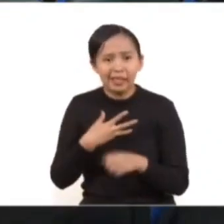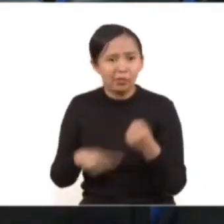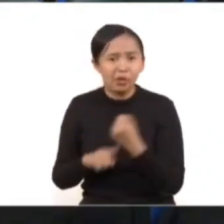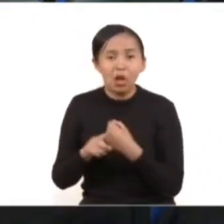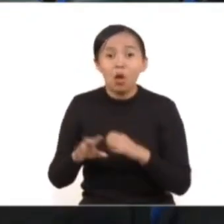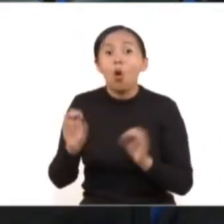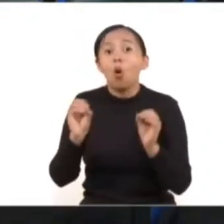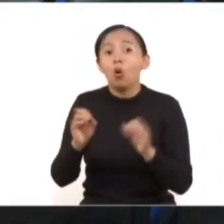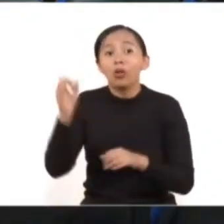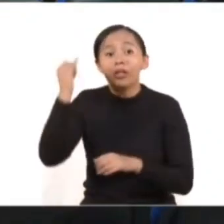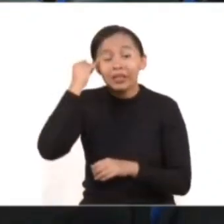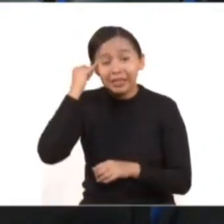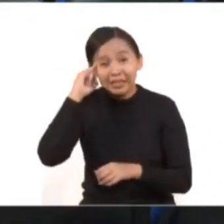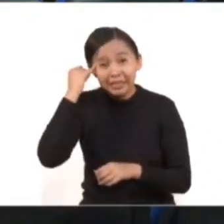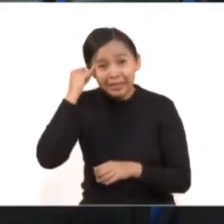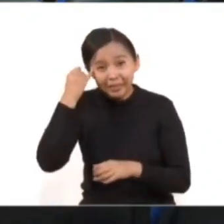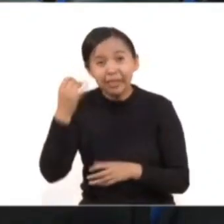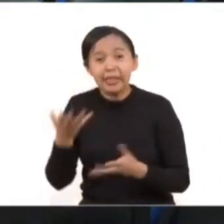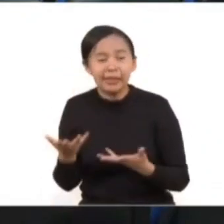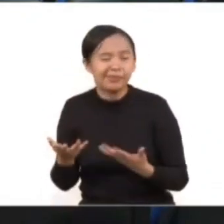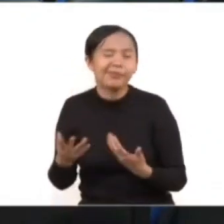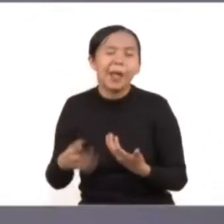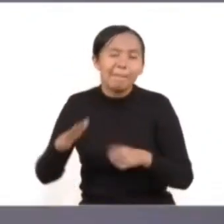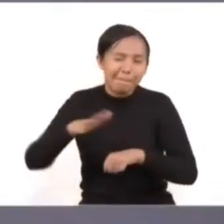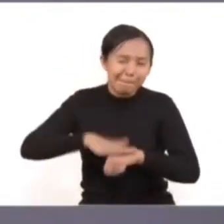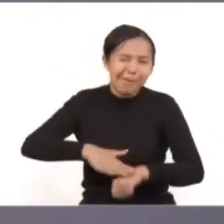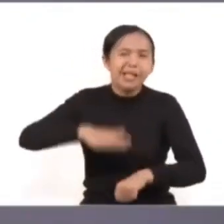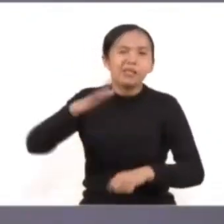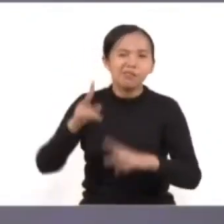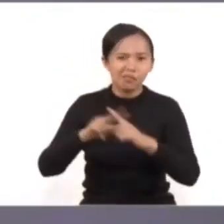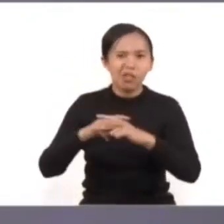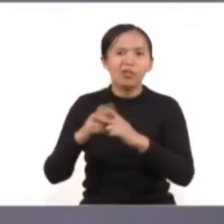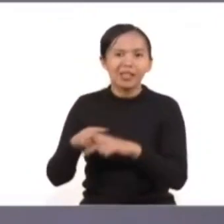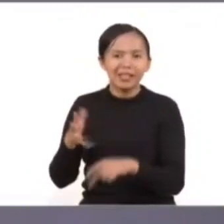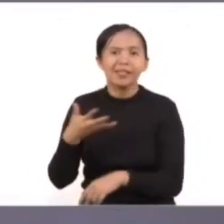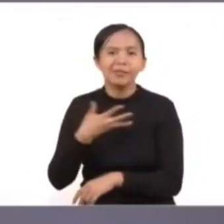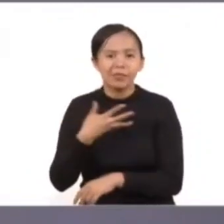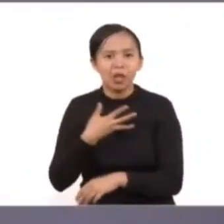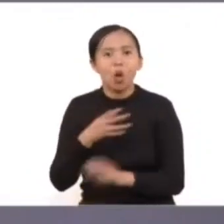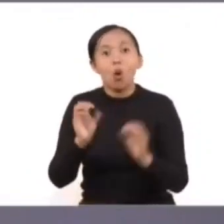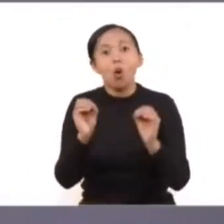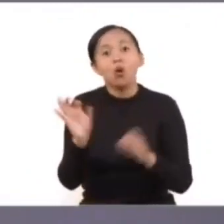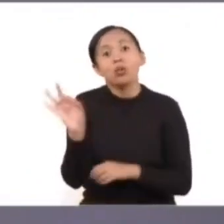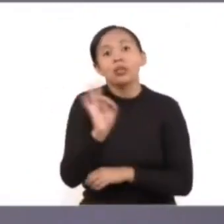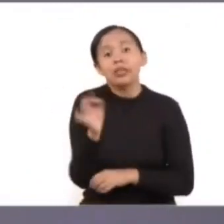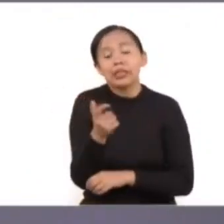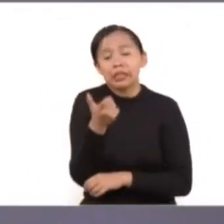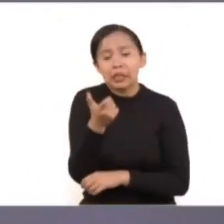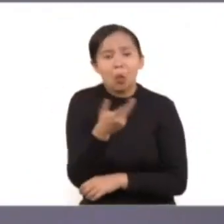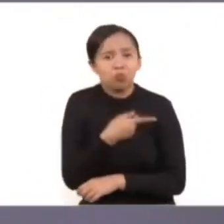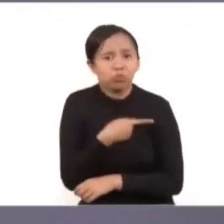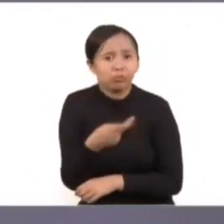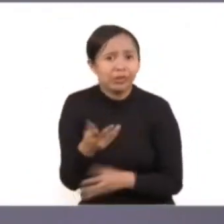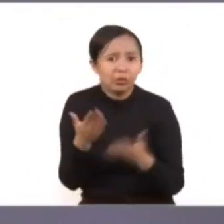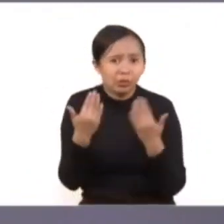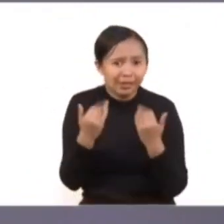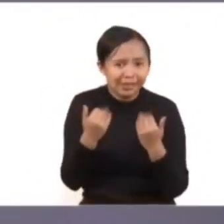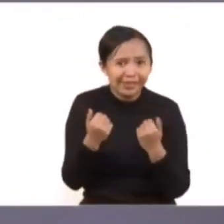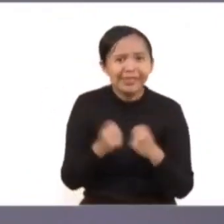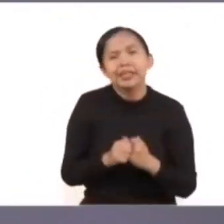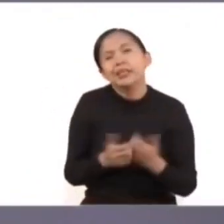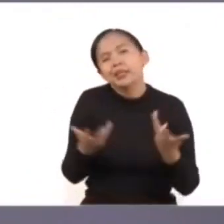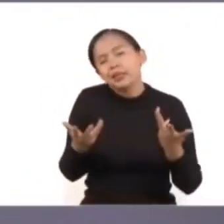indígenas, aún más se padece esa violencia. Si no tenemos algún ingreso económico, somos más